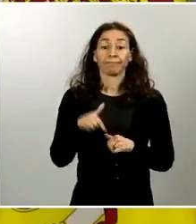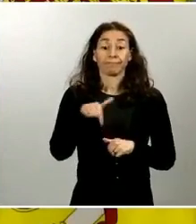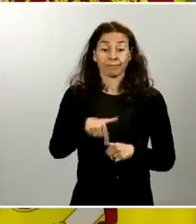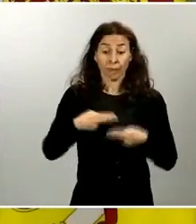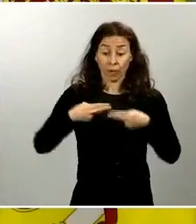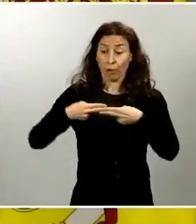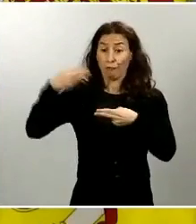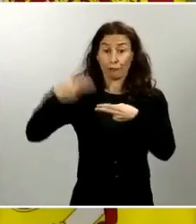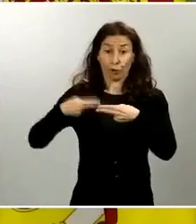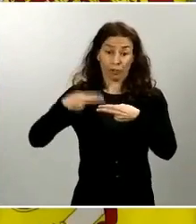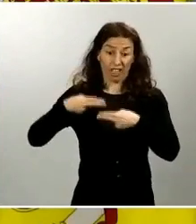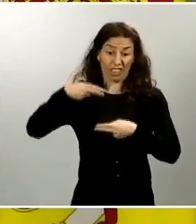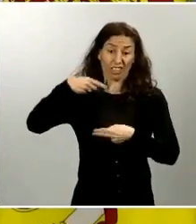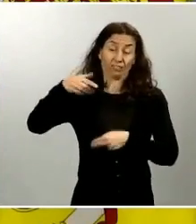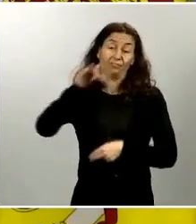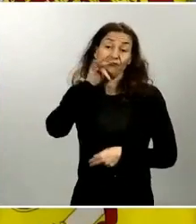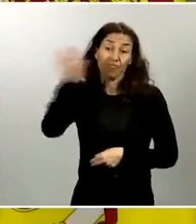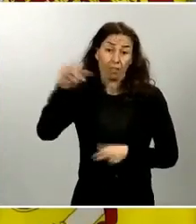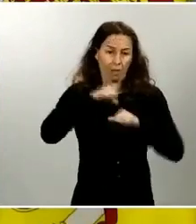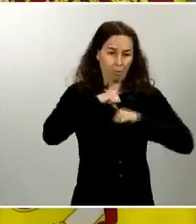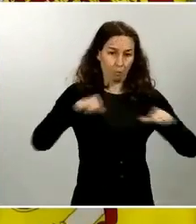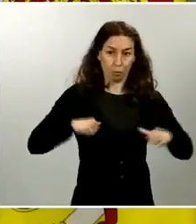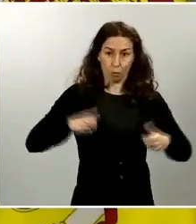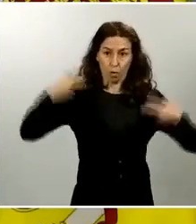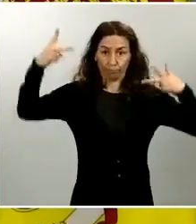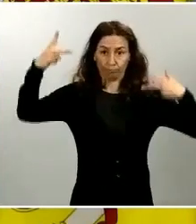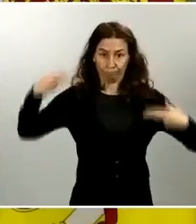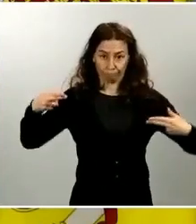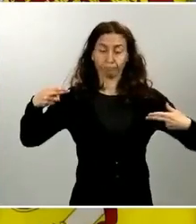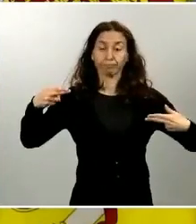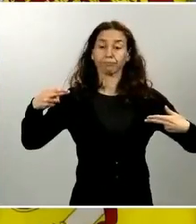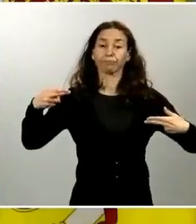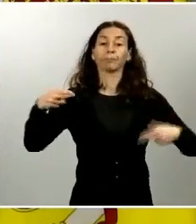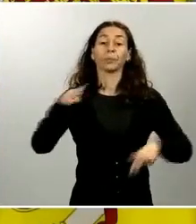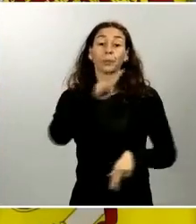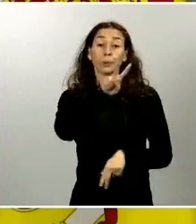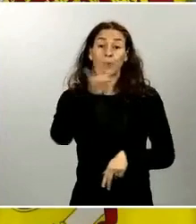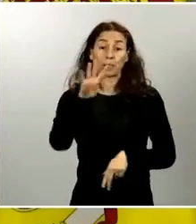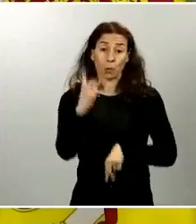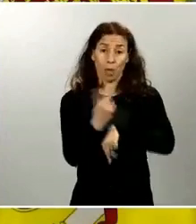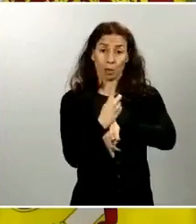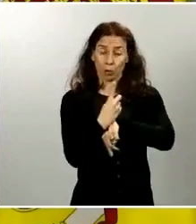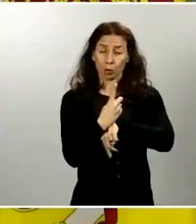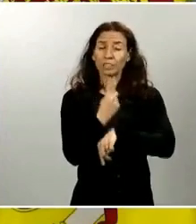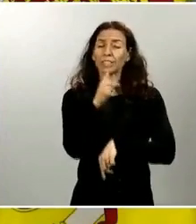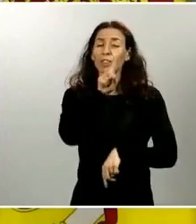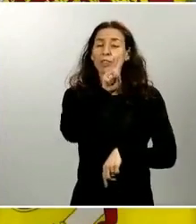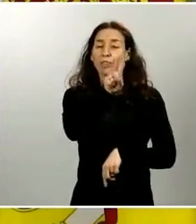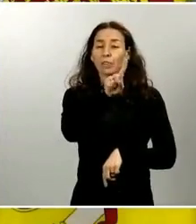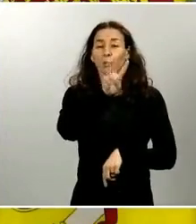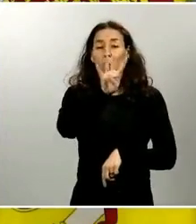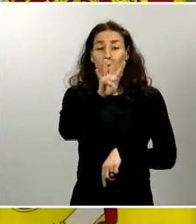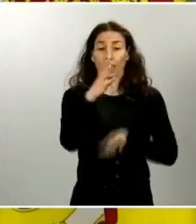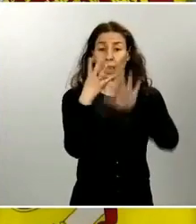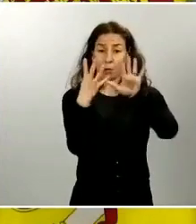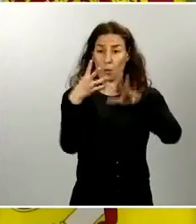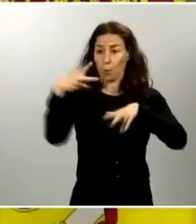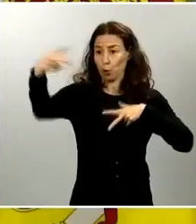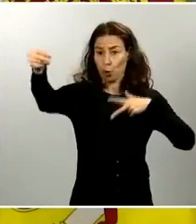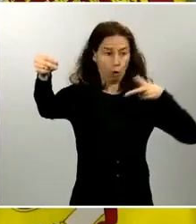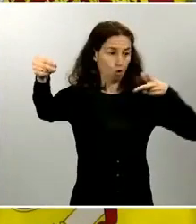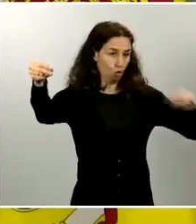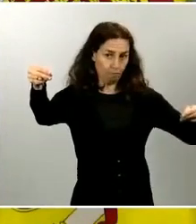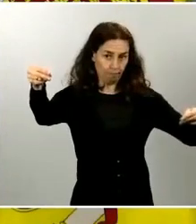interiores con Francia y Portugal en las últimas 24 horas se han realizado 149 denegaciones de entrada